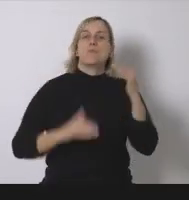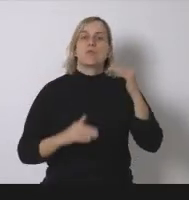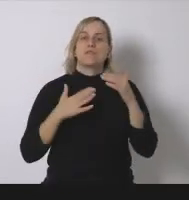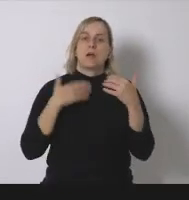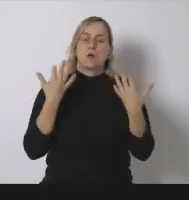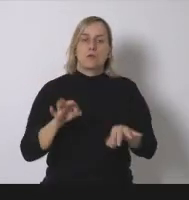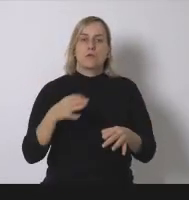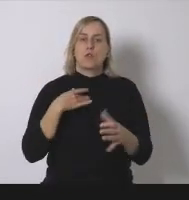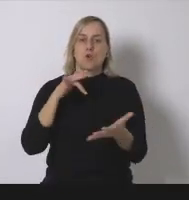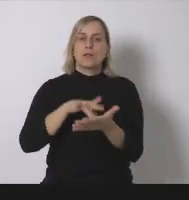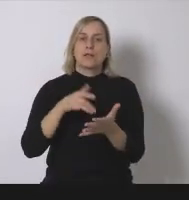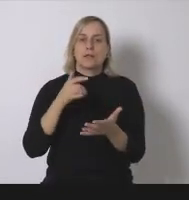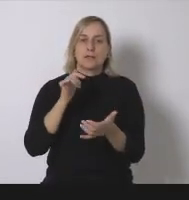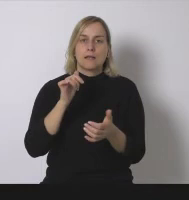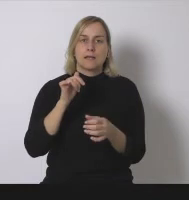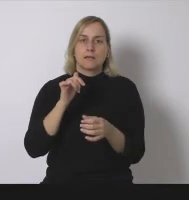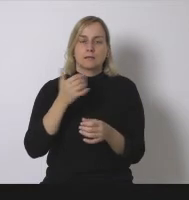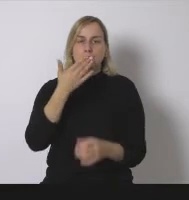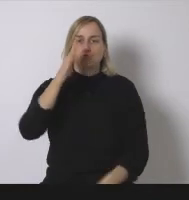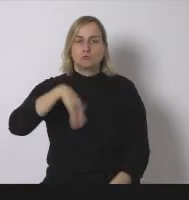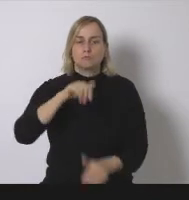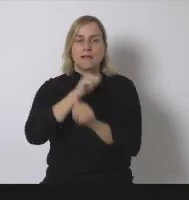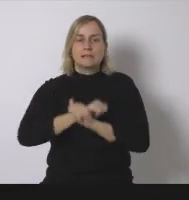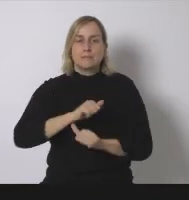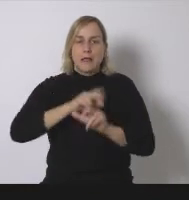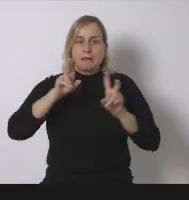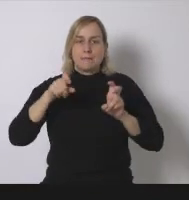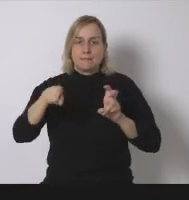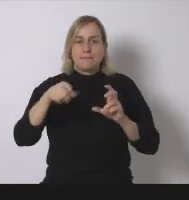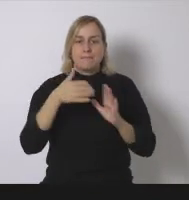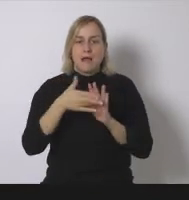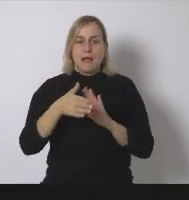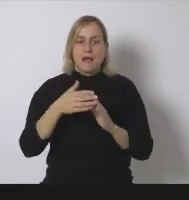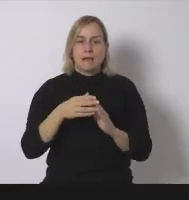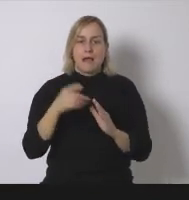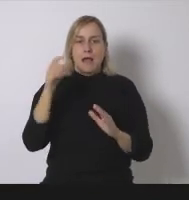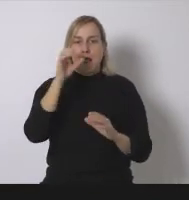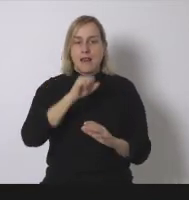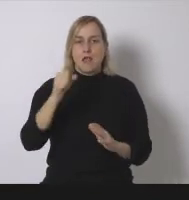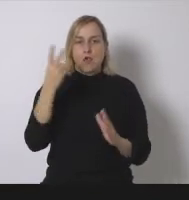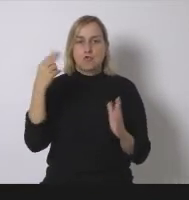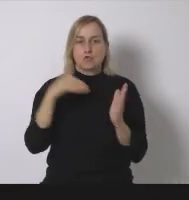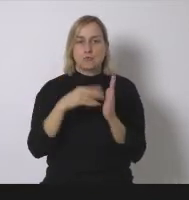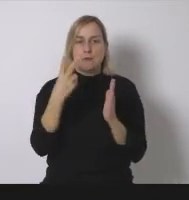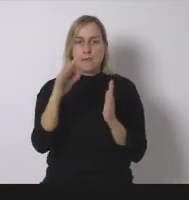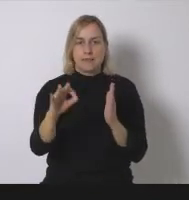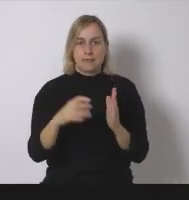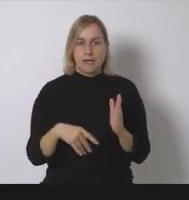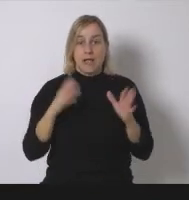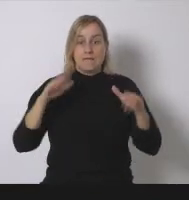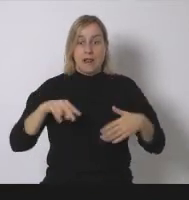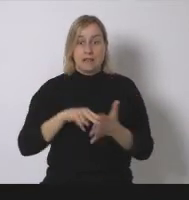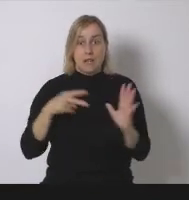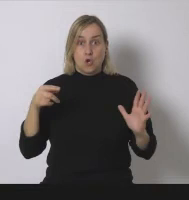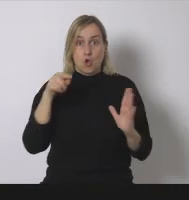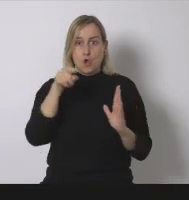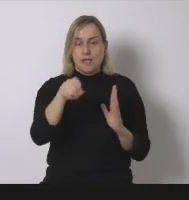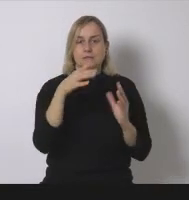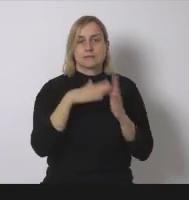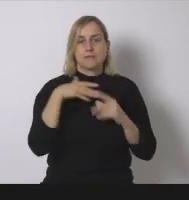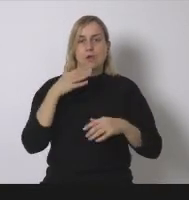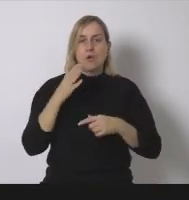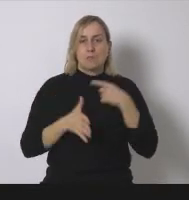el año 2020 o sea estas tecnologías son producidas en su mayor son fabricadas en su mayor parte